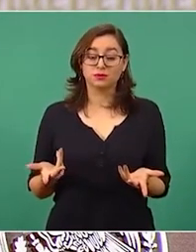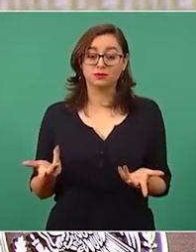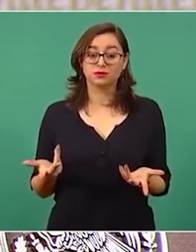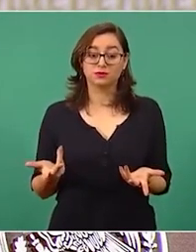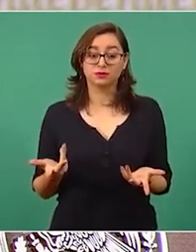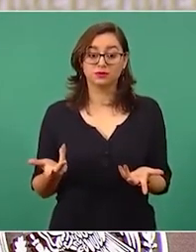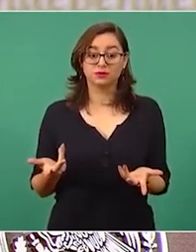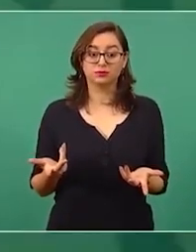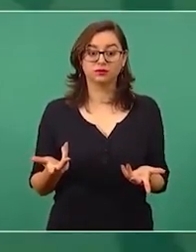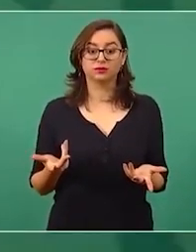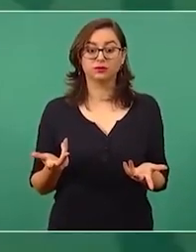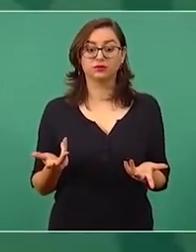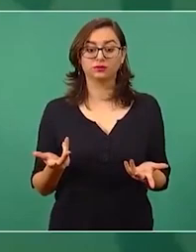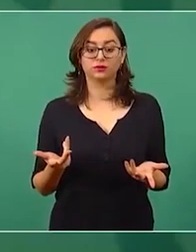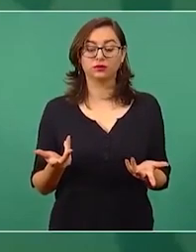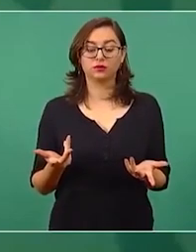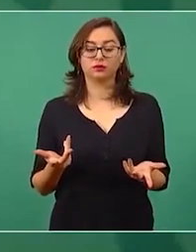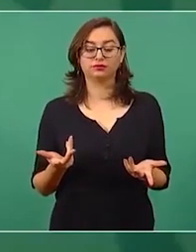nos digan